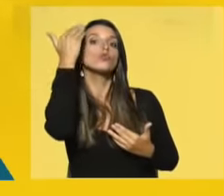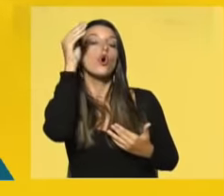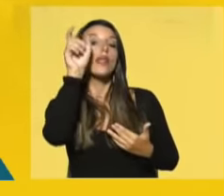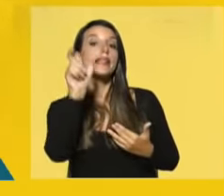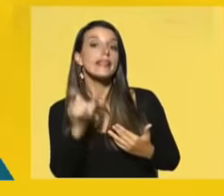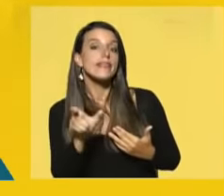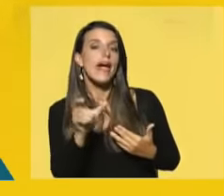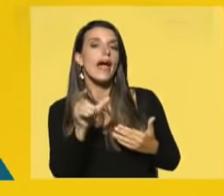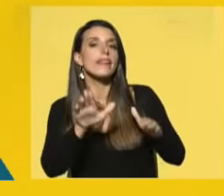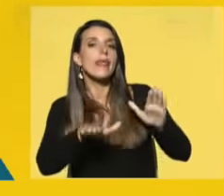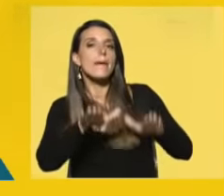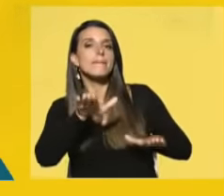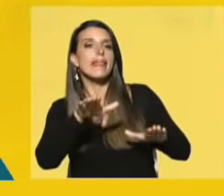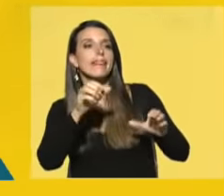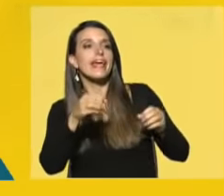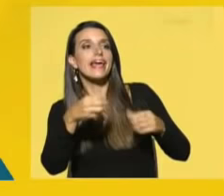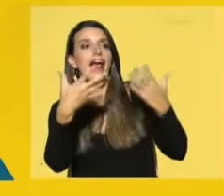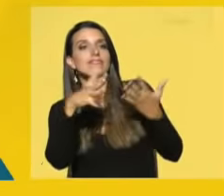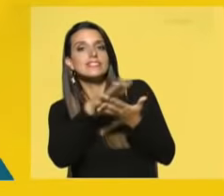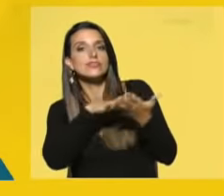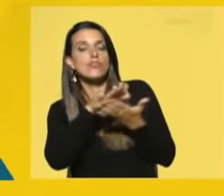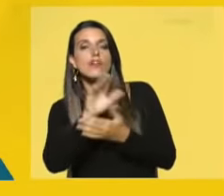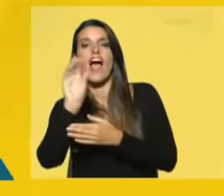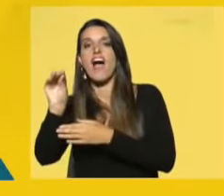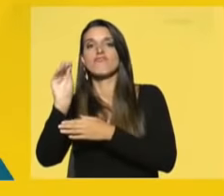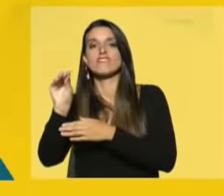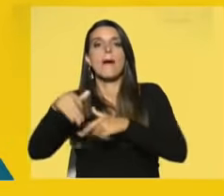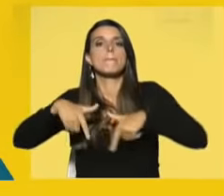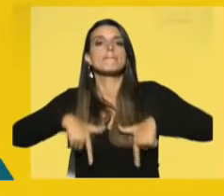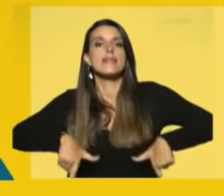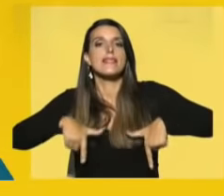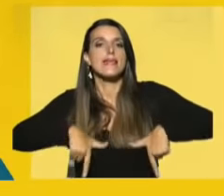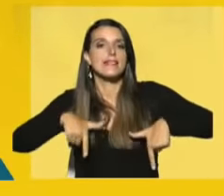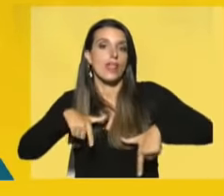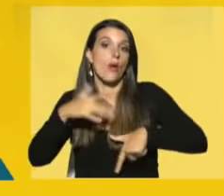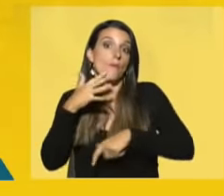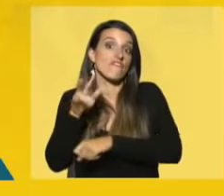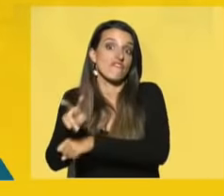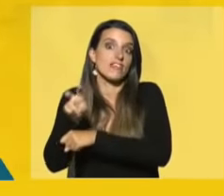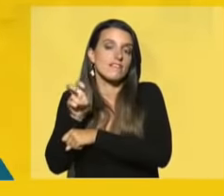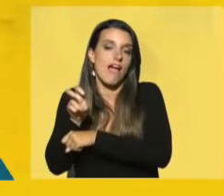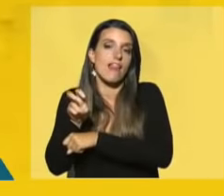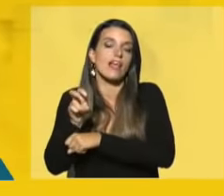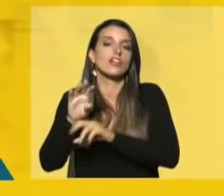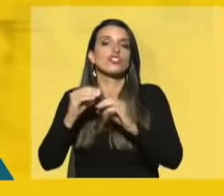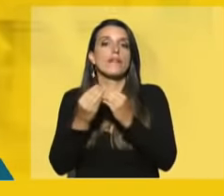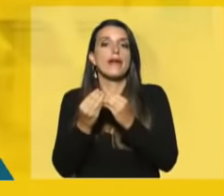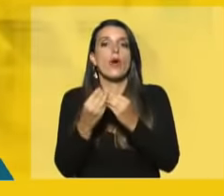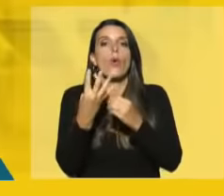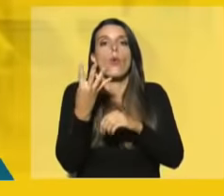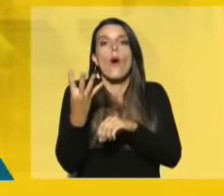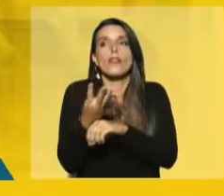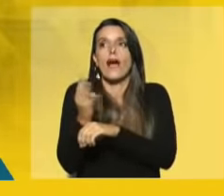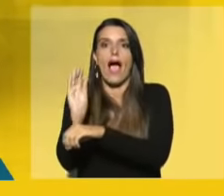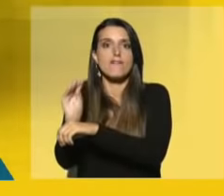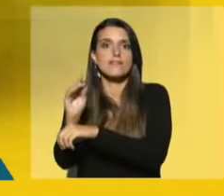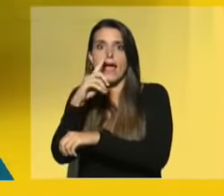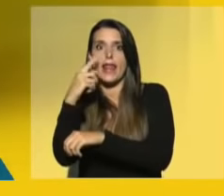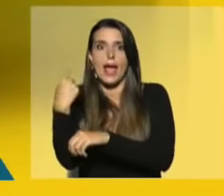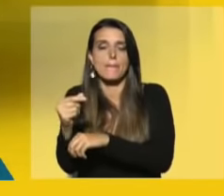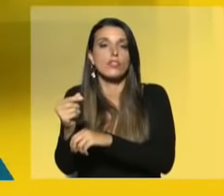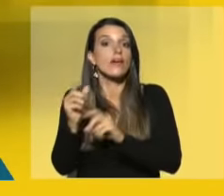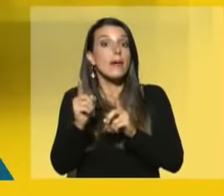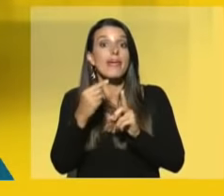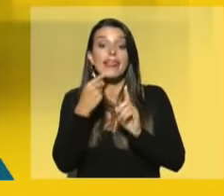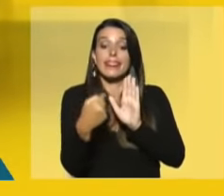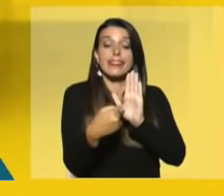de acuerdo a la gravedad del hecho, informará al Ministerio Público, la Fiscalía, en un plazo no mayor a cuatro horas. En este apartado